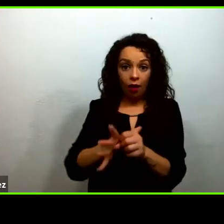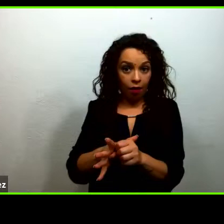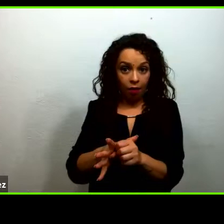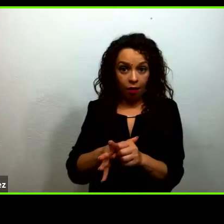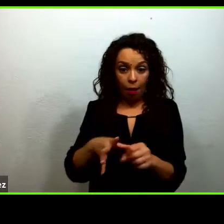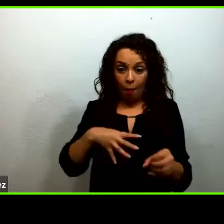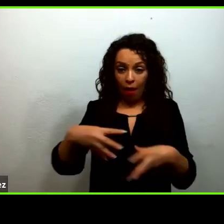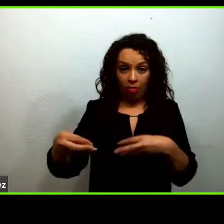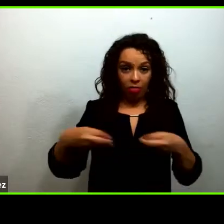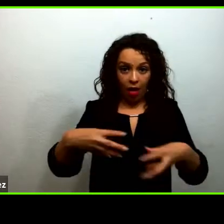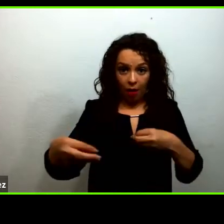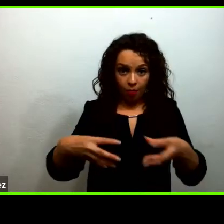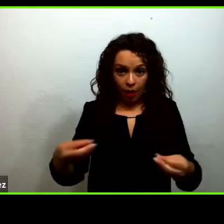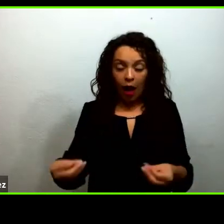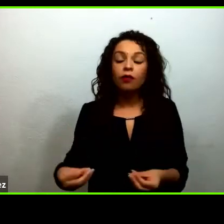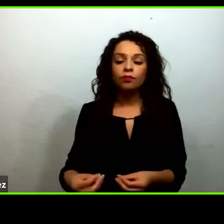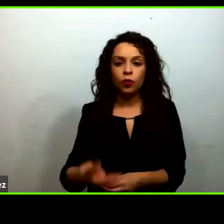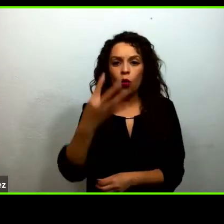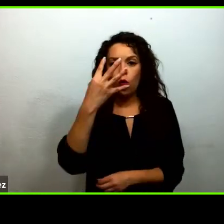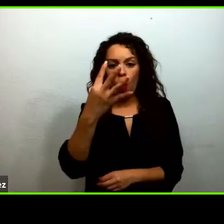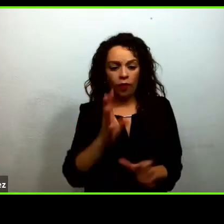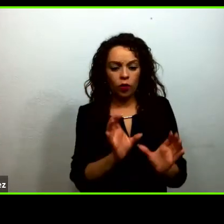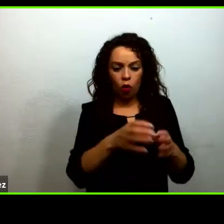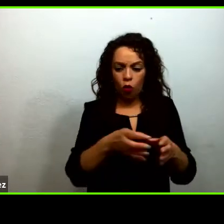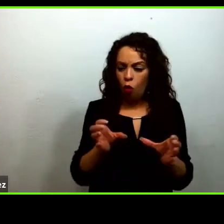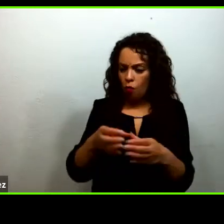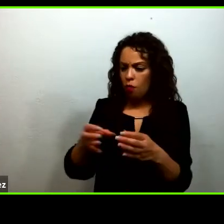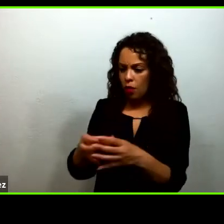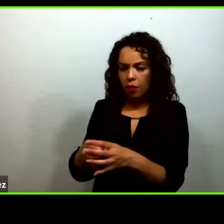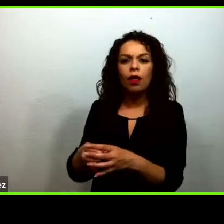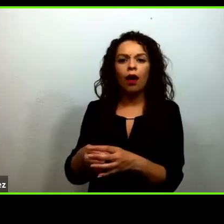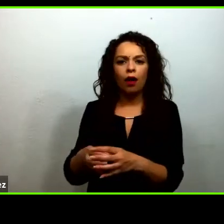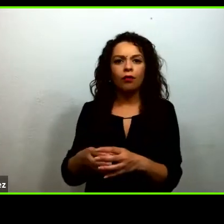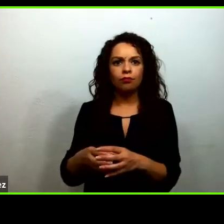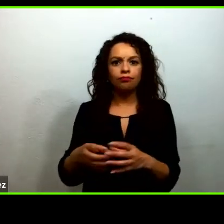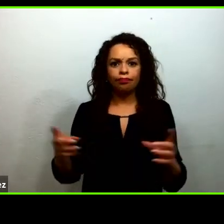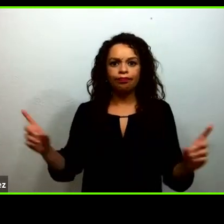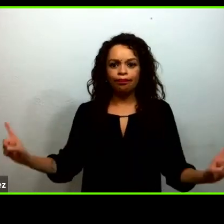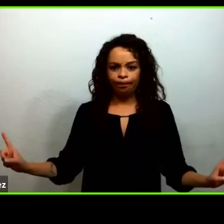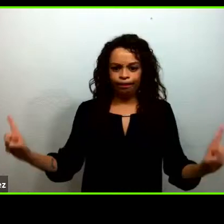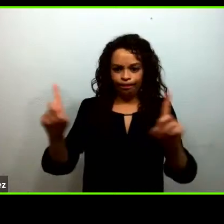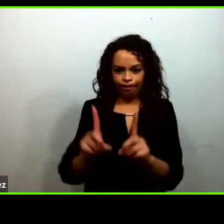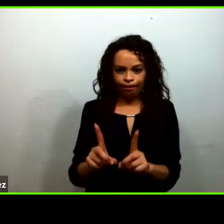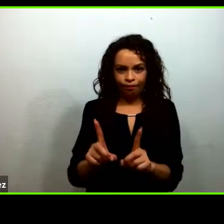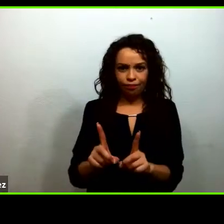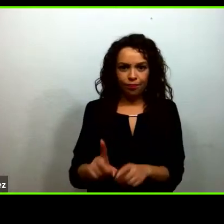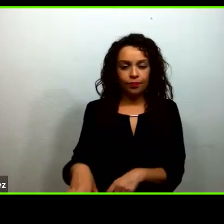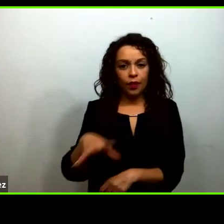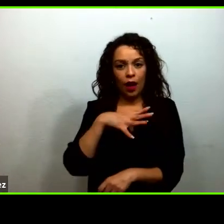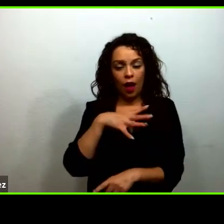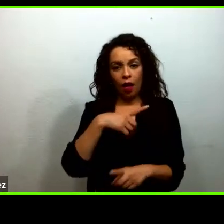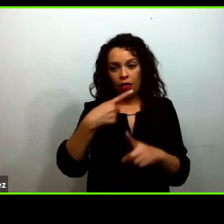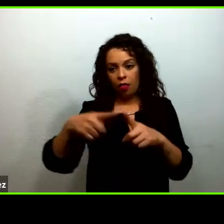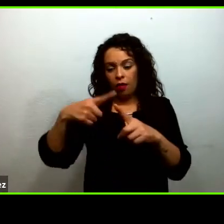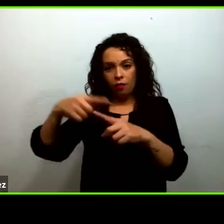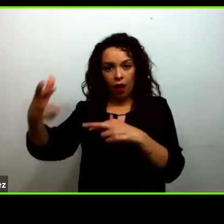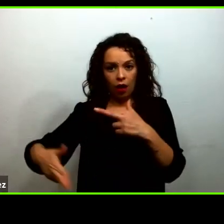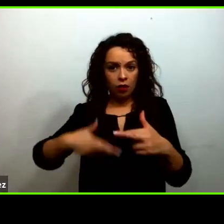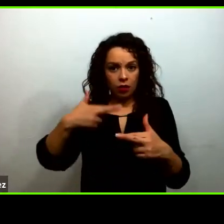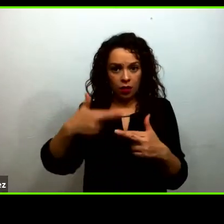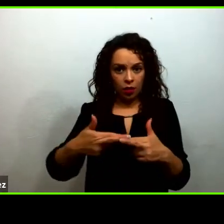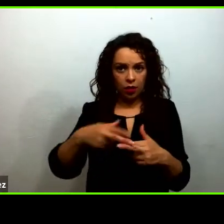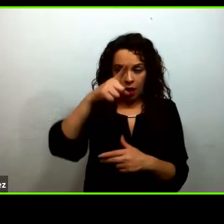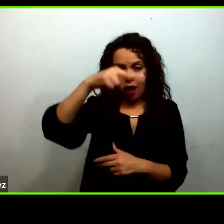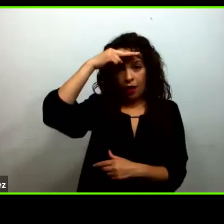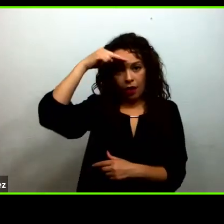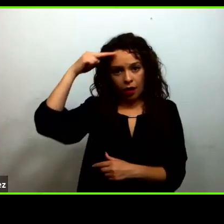cuatro comunidades que están distribuidas en distintas regiones del Estado, tanto en el sur